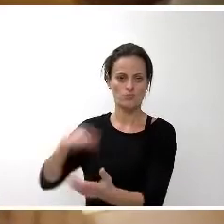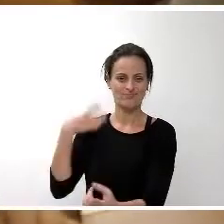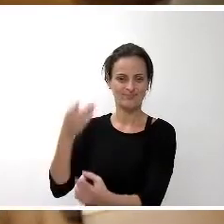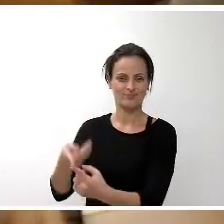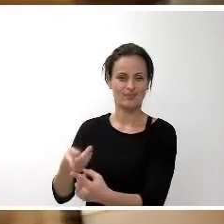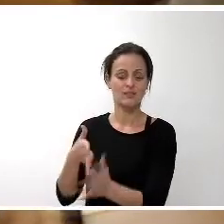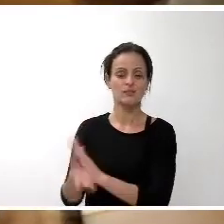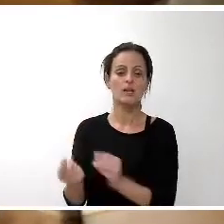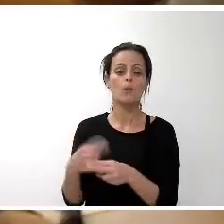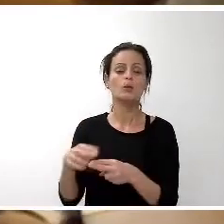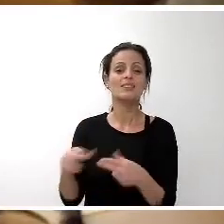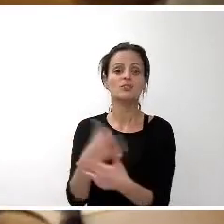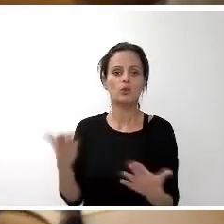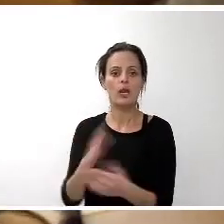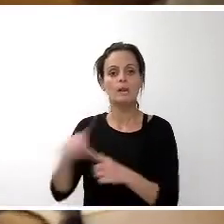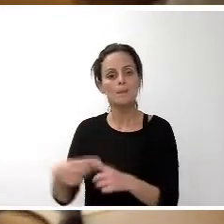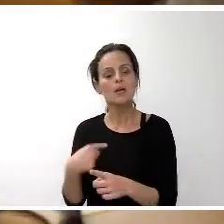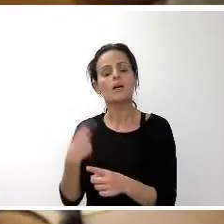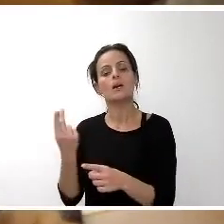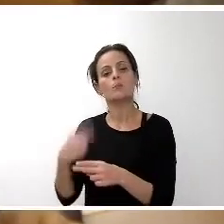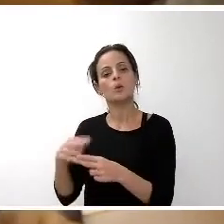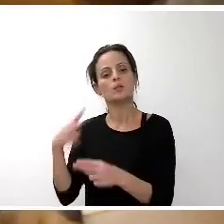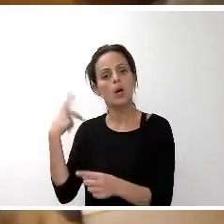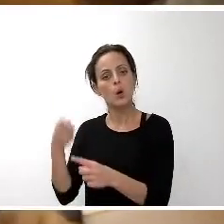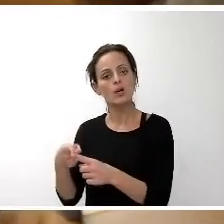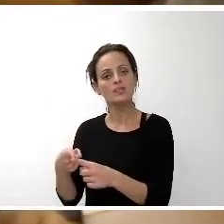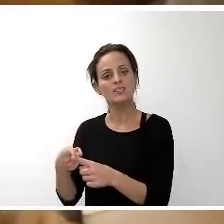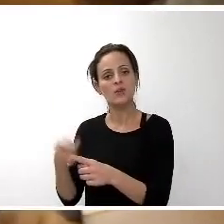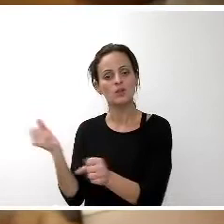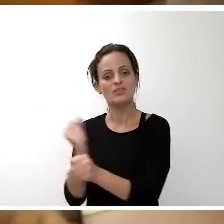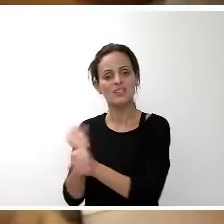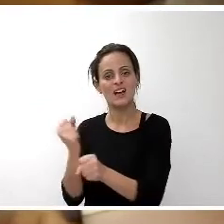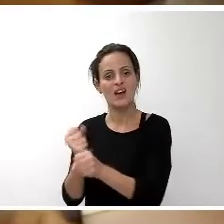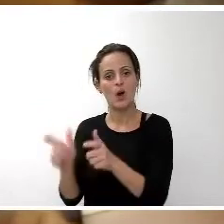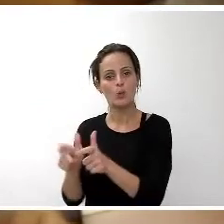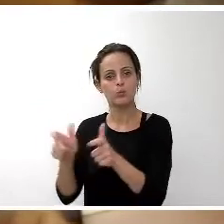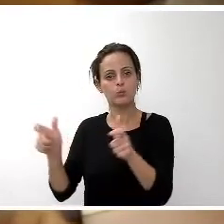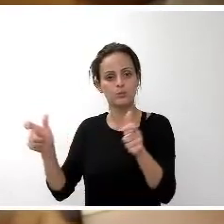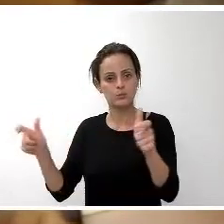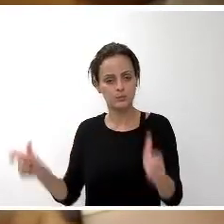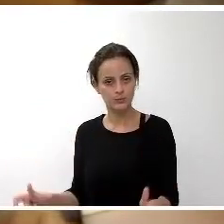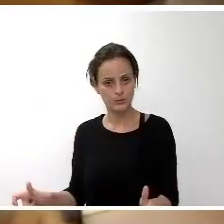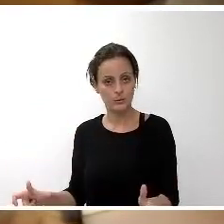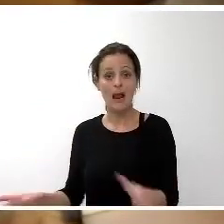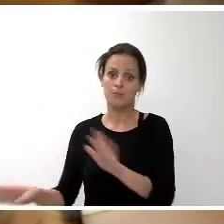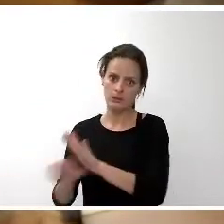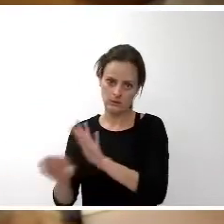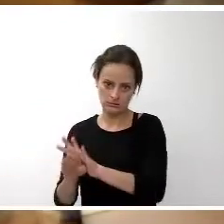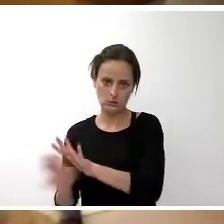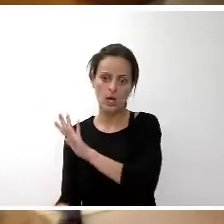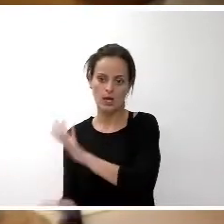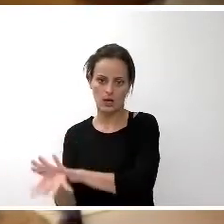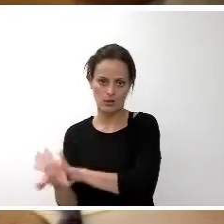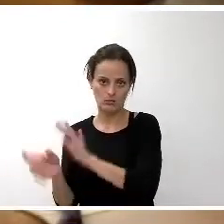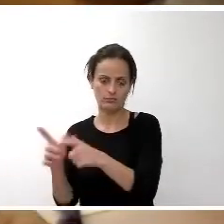enfocadas a las personas, y las políticas de empleo, que con la creación y el mantenimiento de empleo, ahí donde el cabildo tiene sus competencias, y